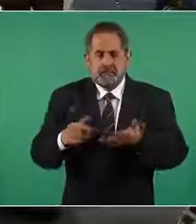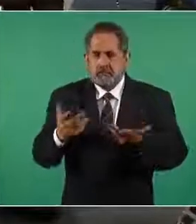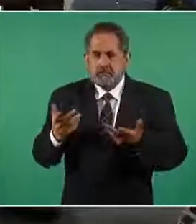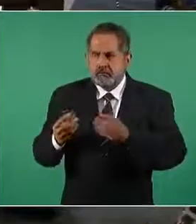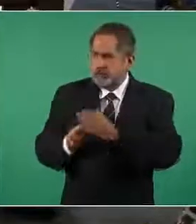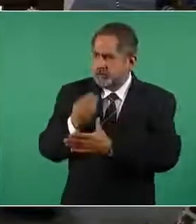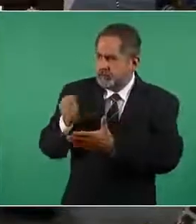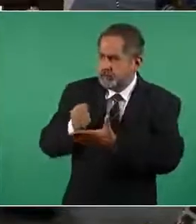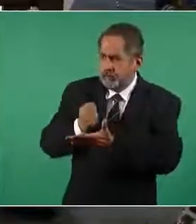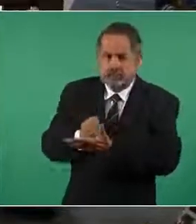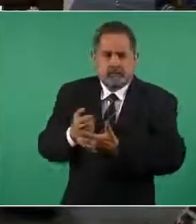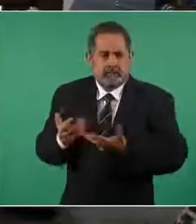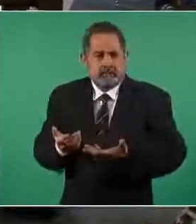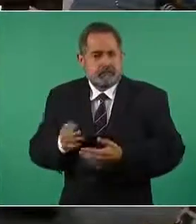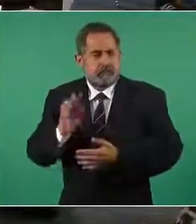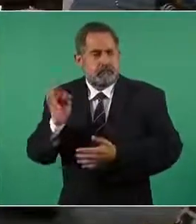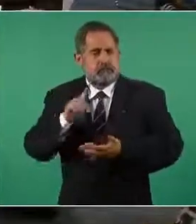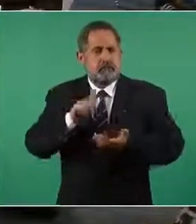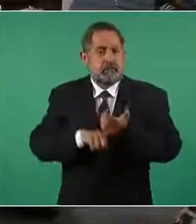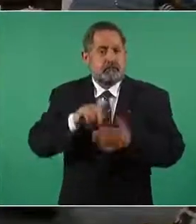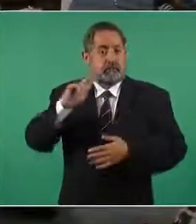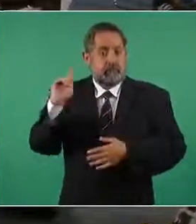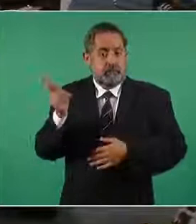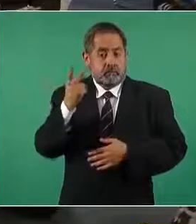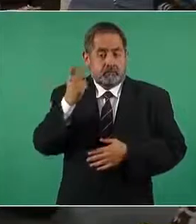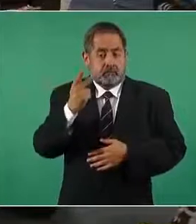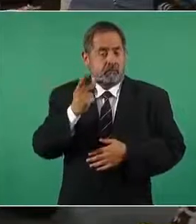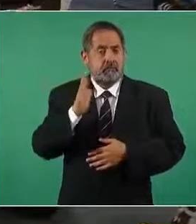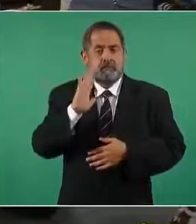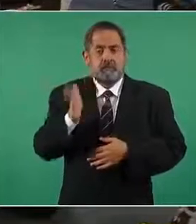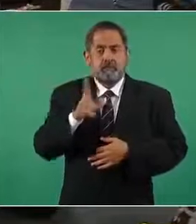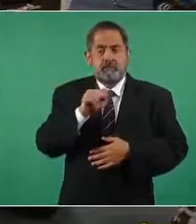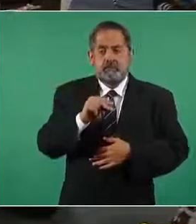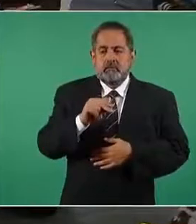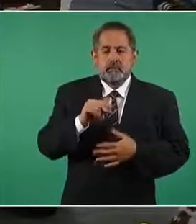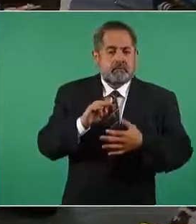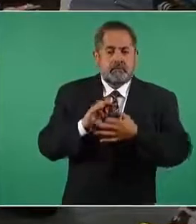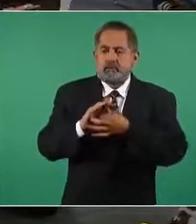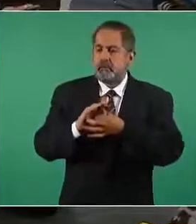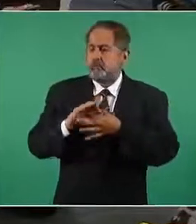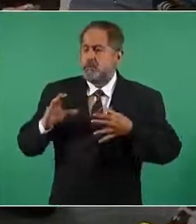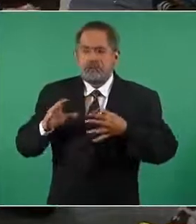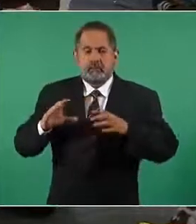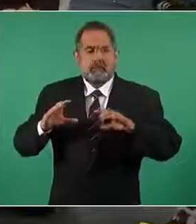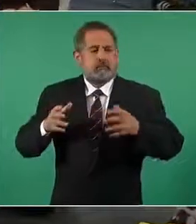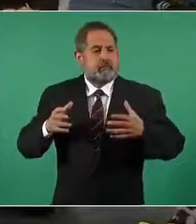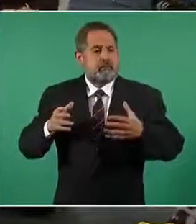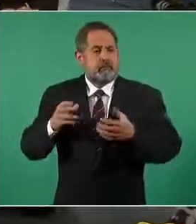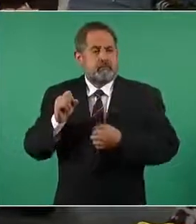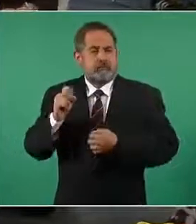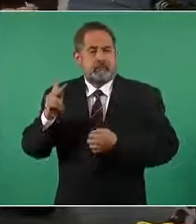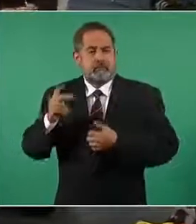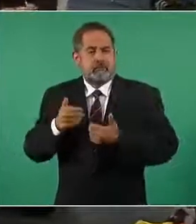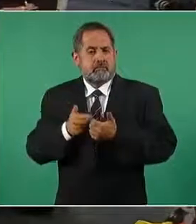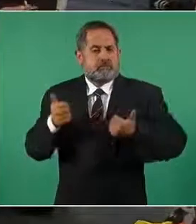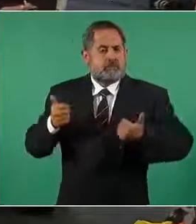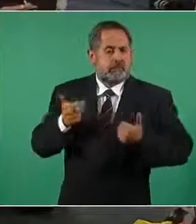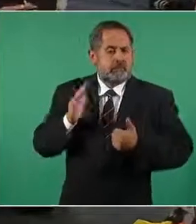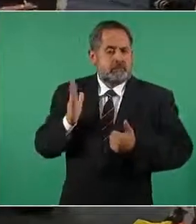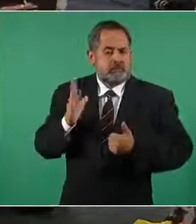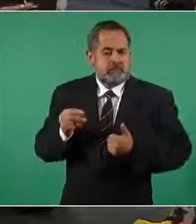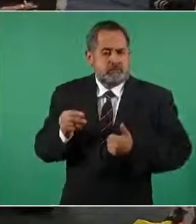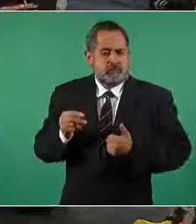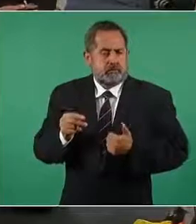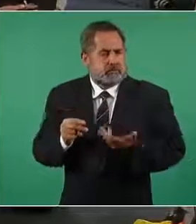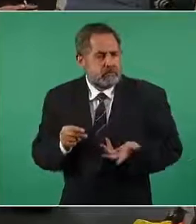esto implicaría que el politécnico dejaría de ser un organismo descentralizado de la de la secretaria de la y lo